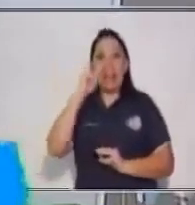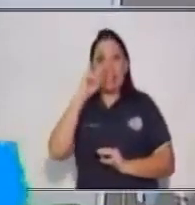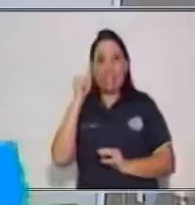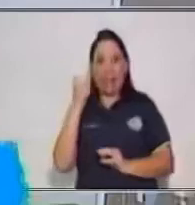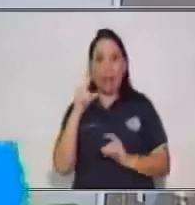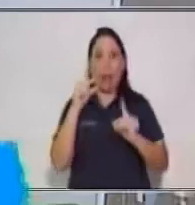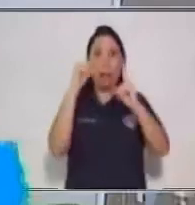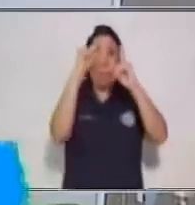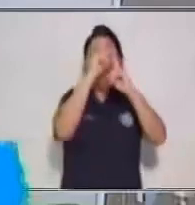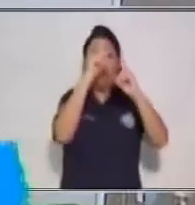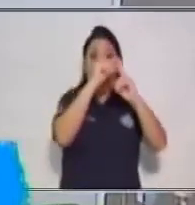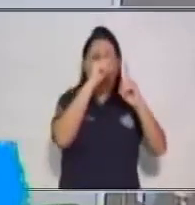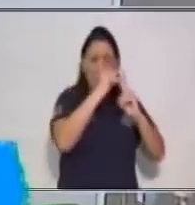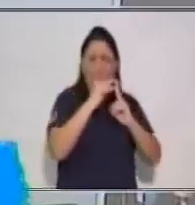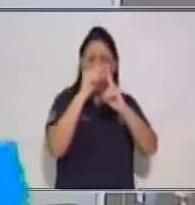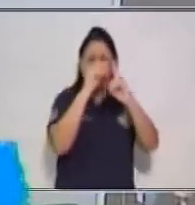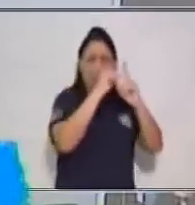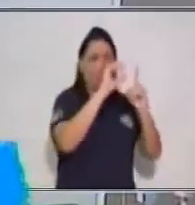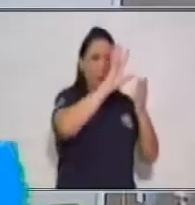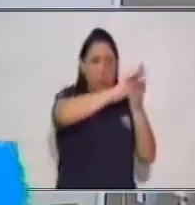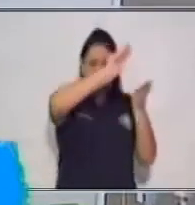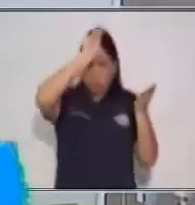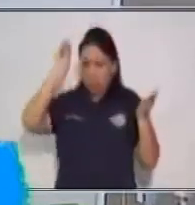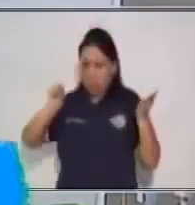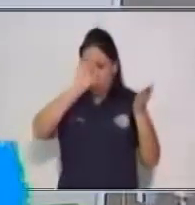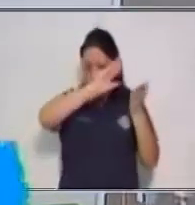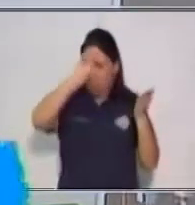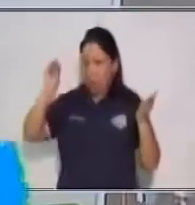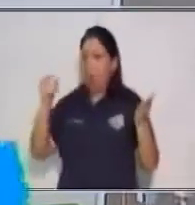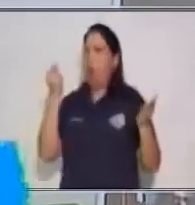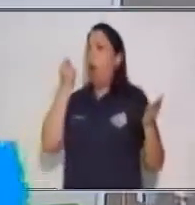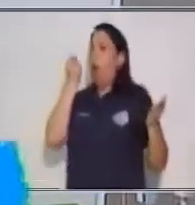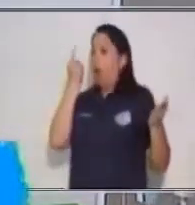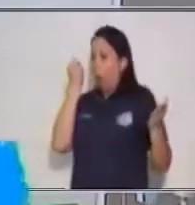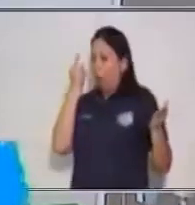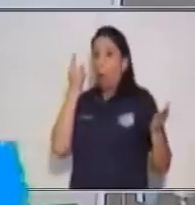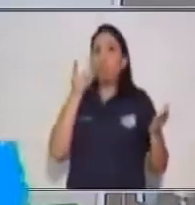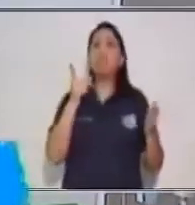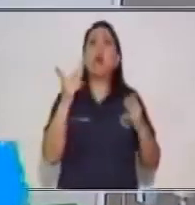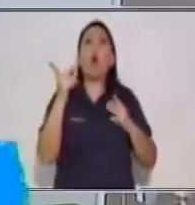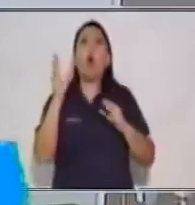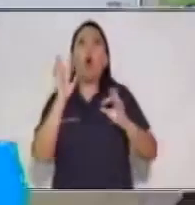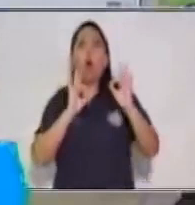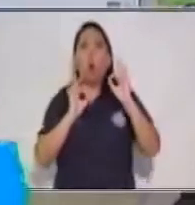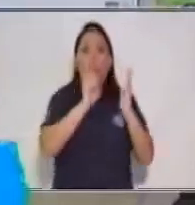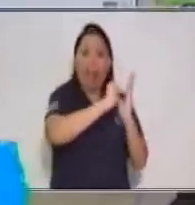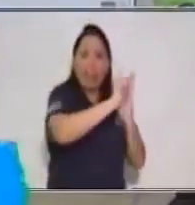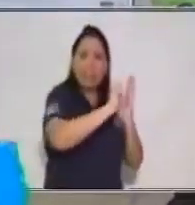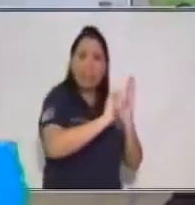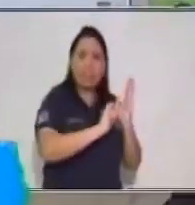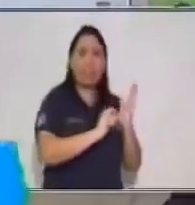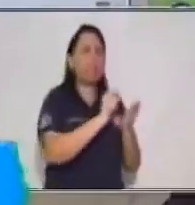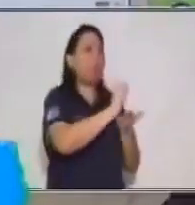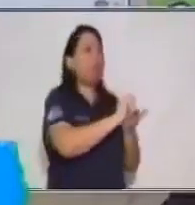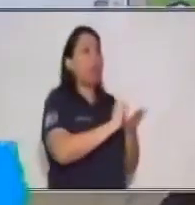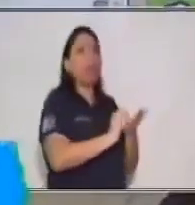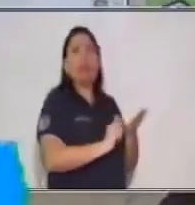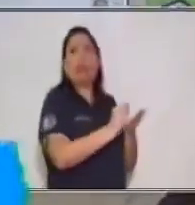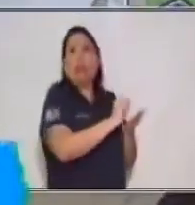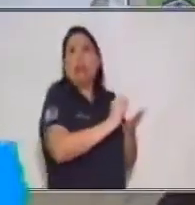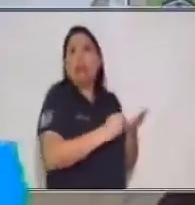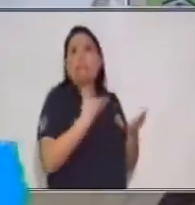las palabras, darles un sentido. Mientras que escribir, pues, podemos poner cualquier palabra en cualquier orden